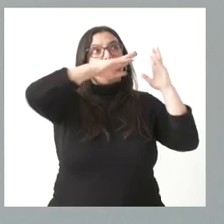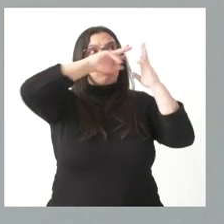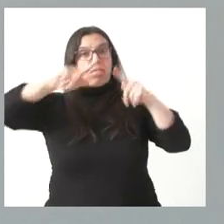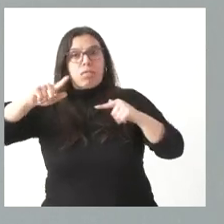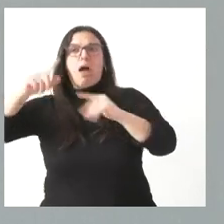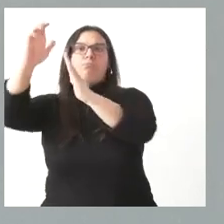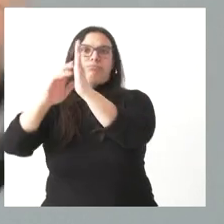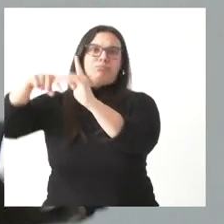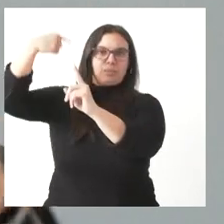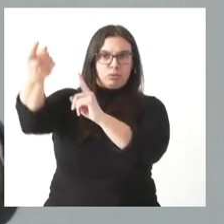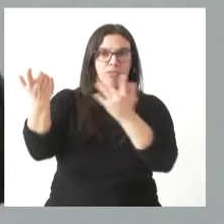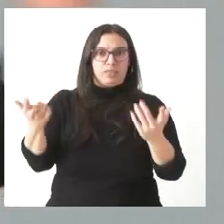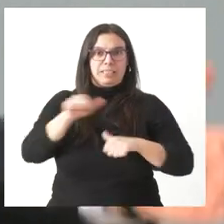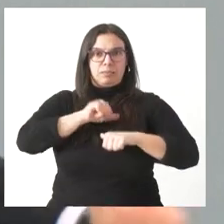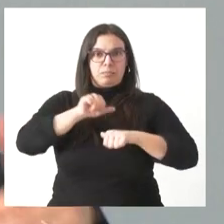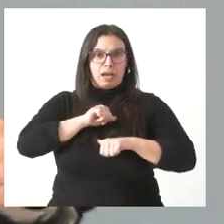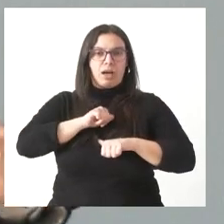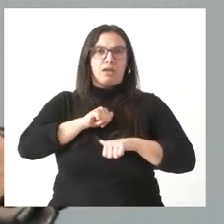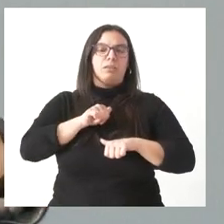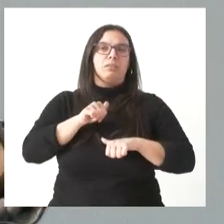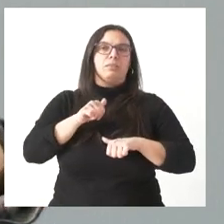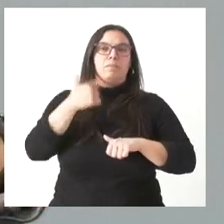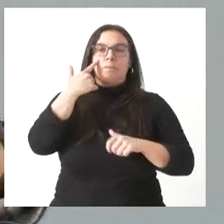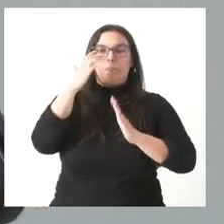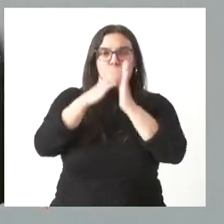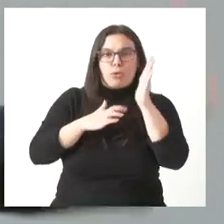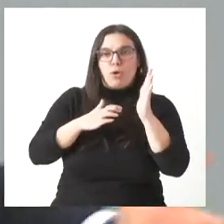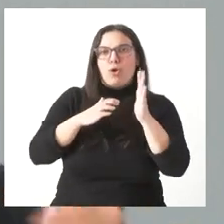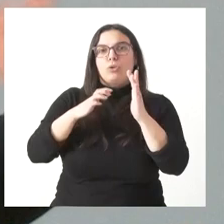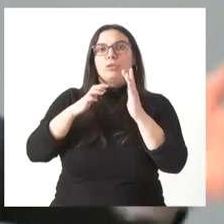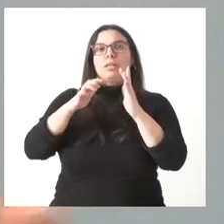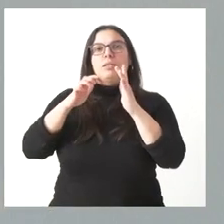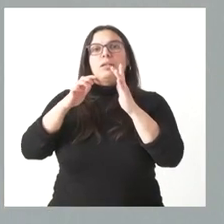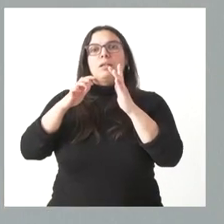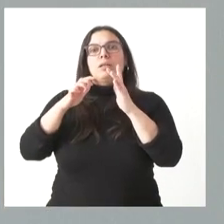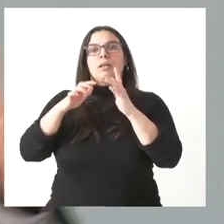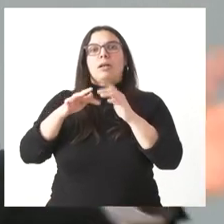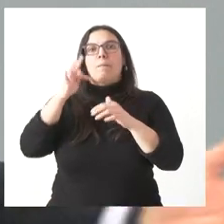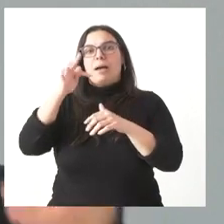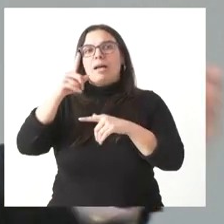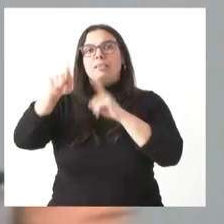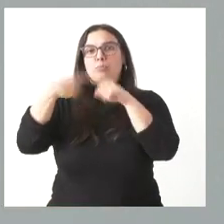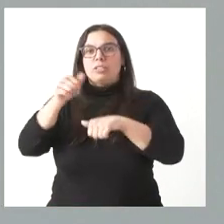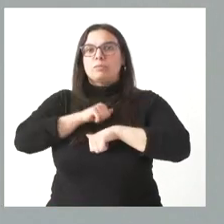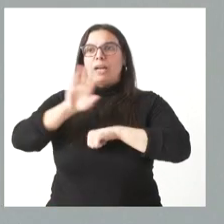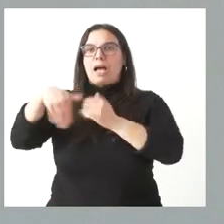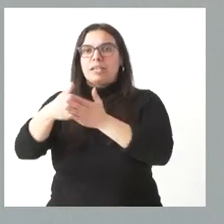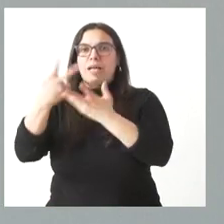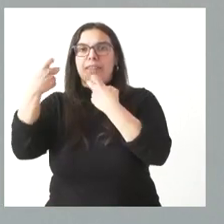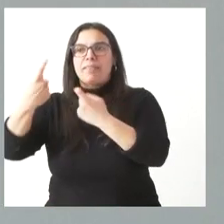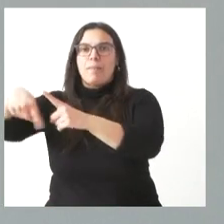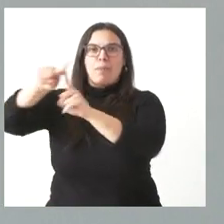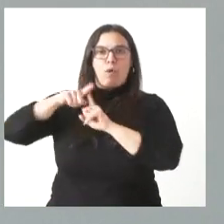necesitan. Hay que esperar también a la deducción, a la devolución de la cantidad si la declaración es negativa. Estamos en un proceso que lleva,